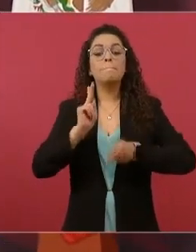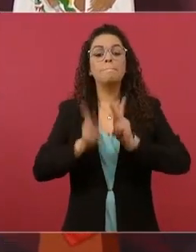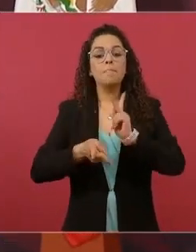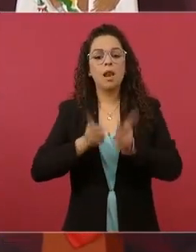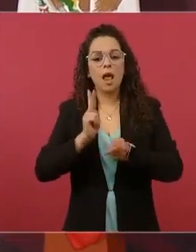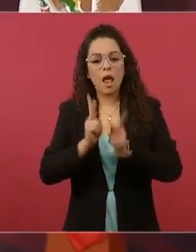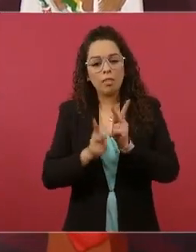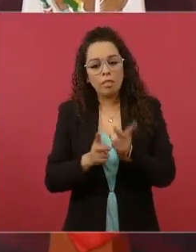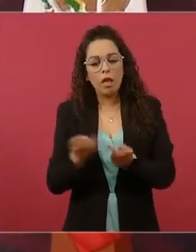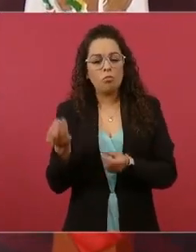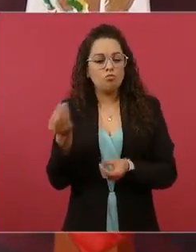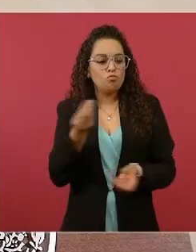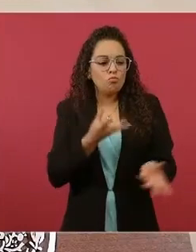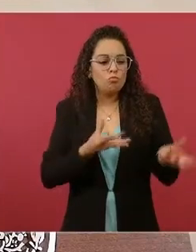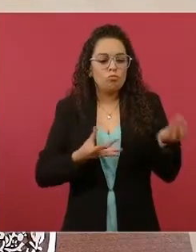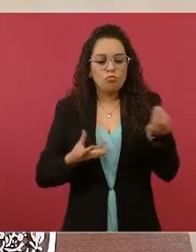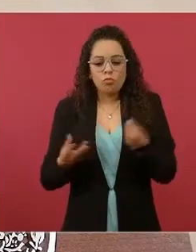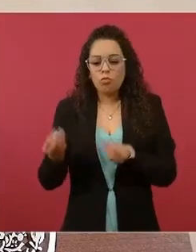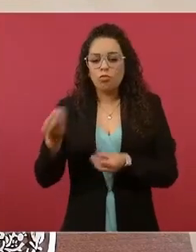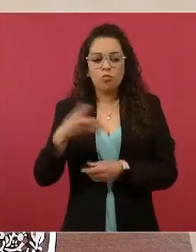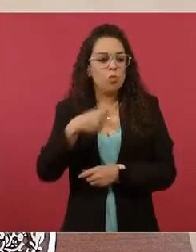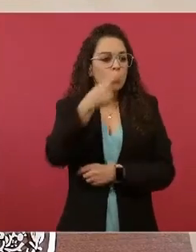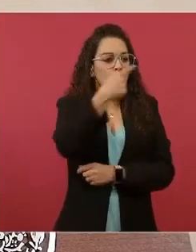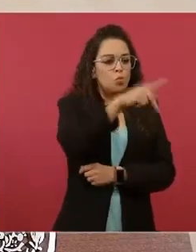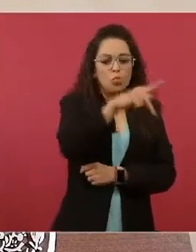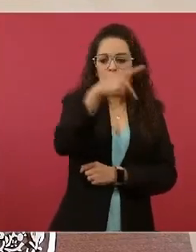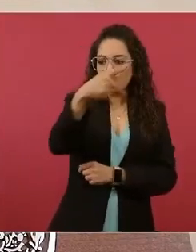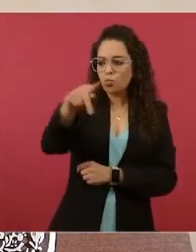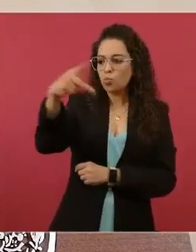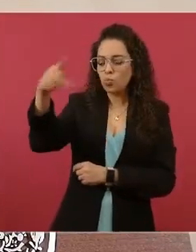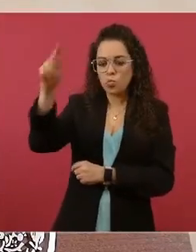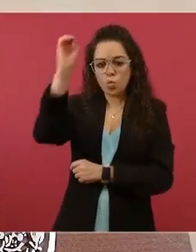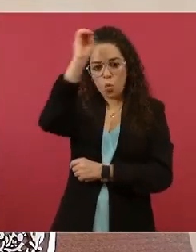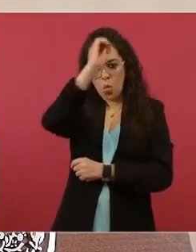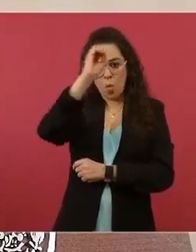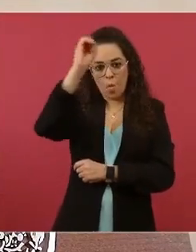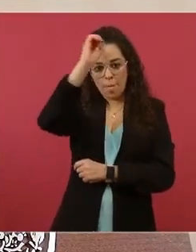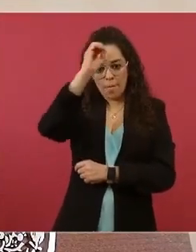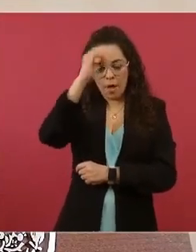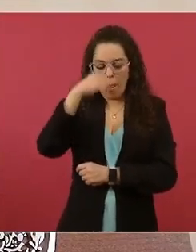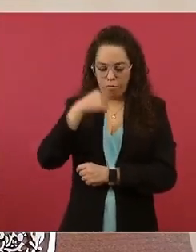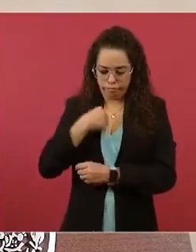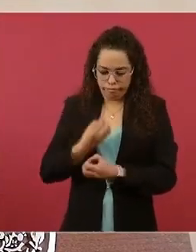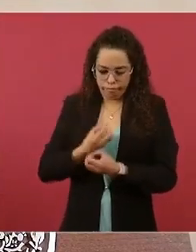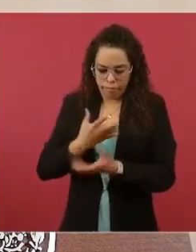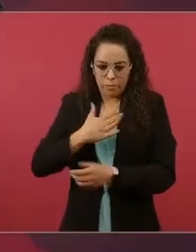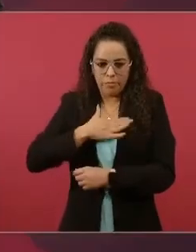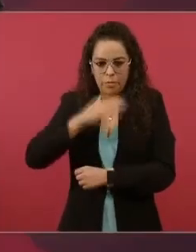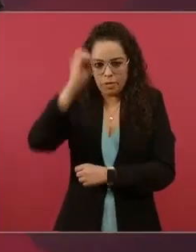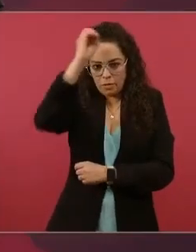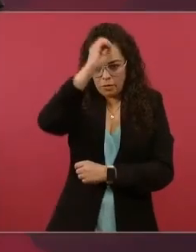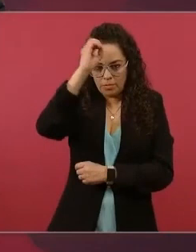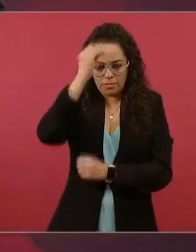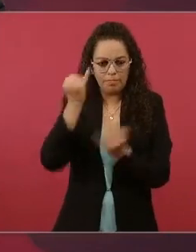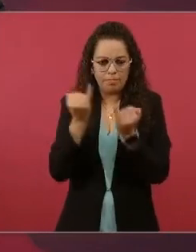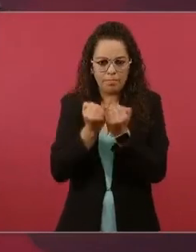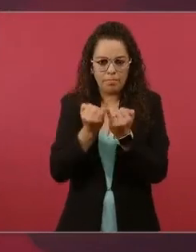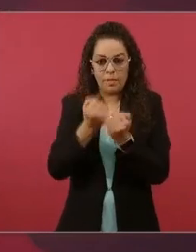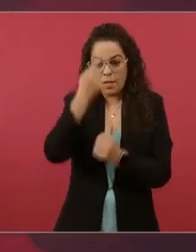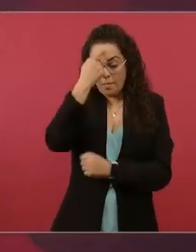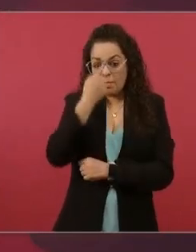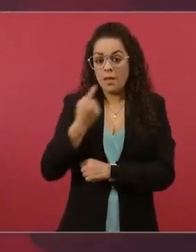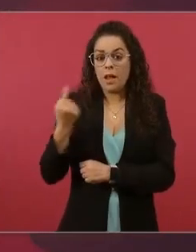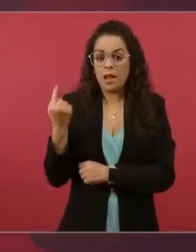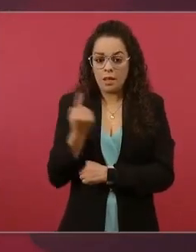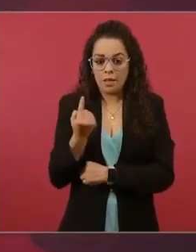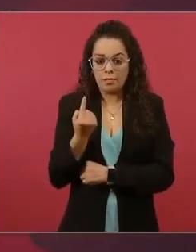Con el propósito de que el INE actúe con